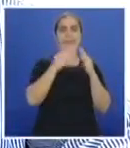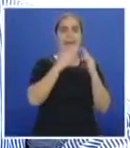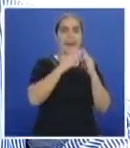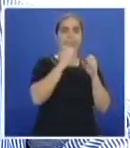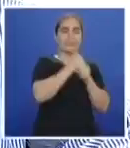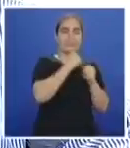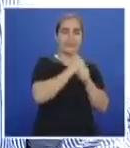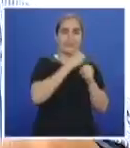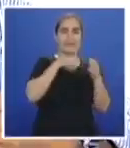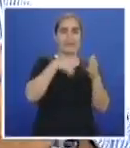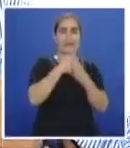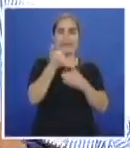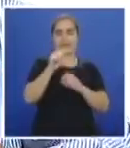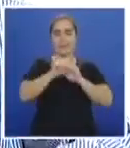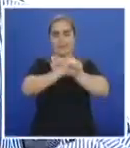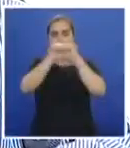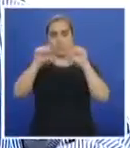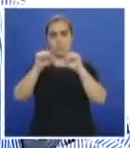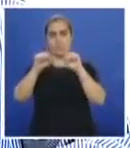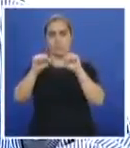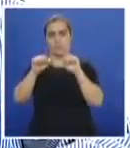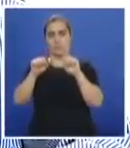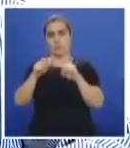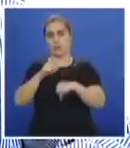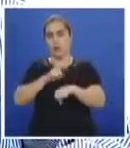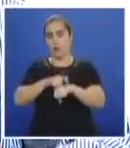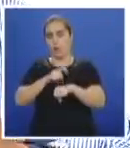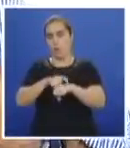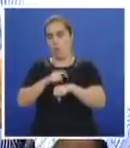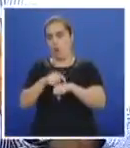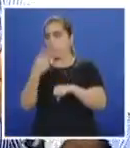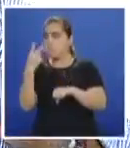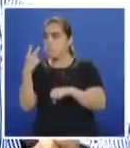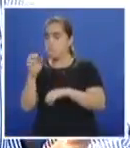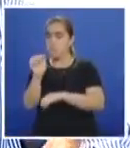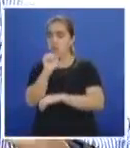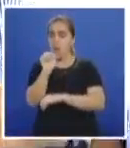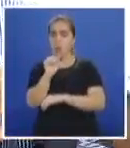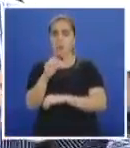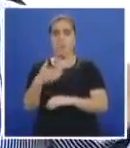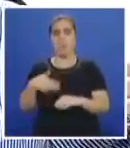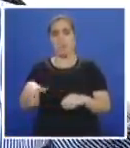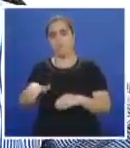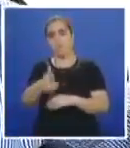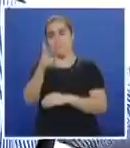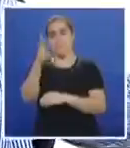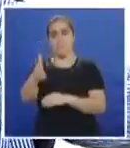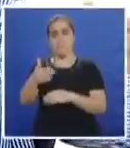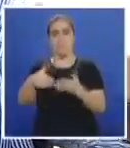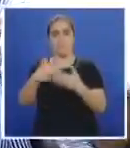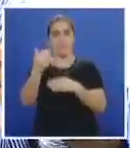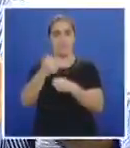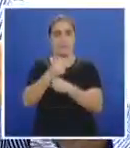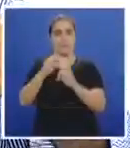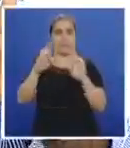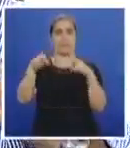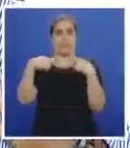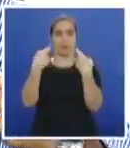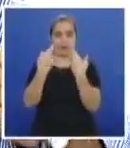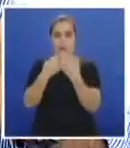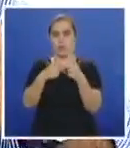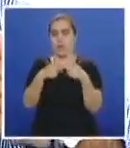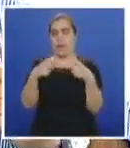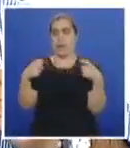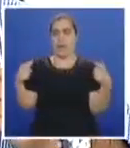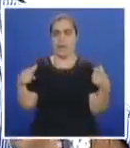correcto, hasta las 10 de la mañana salen en las horas no pico, correcto, y se van a trabajar para ya hacer las reuniones magistrales y